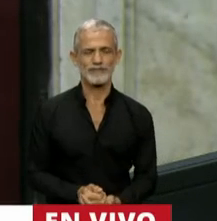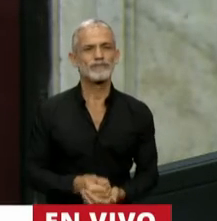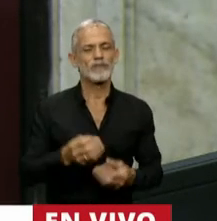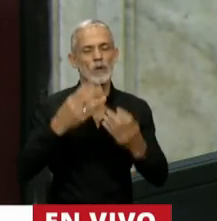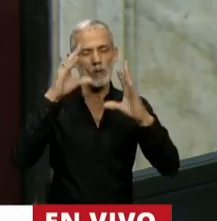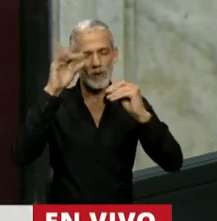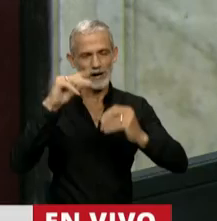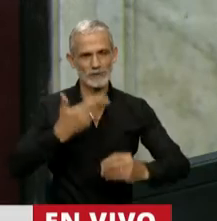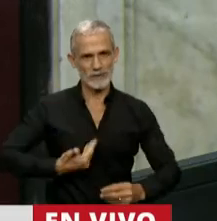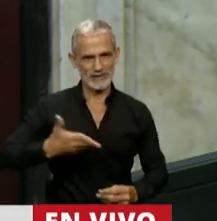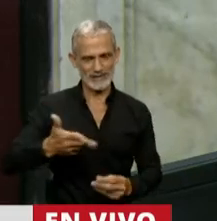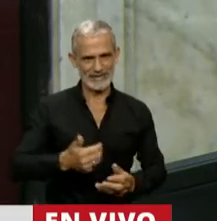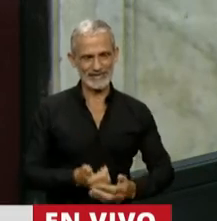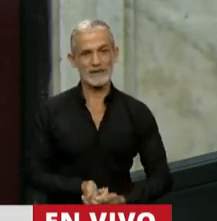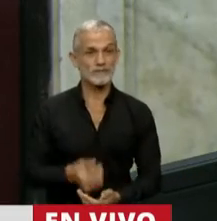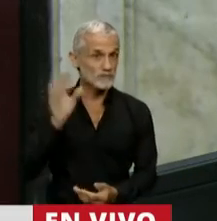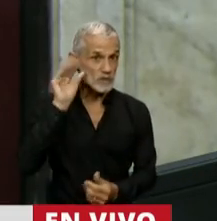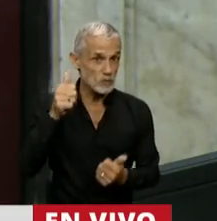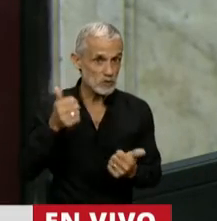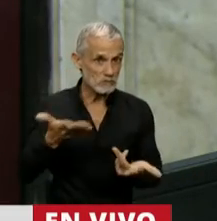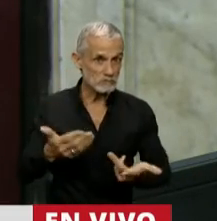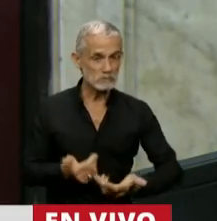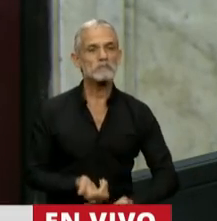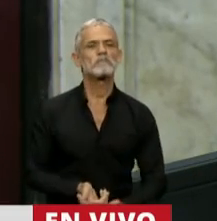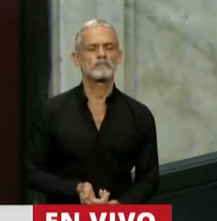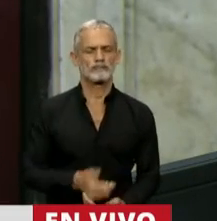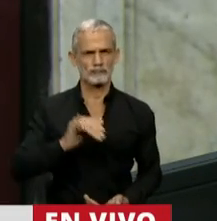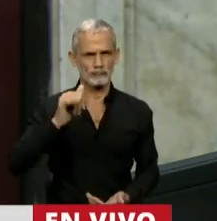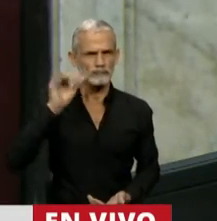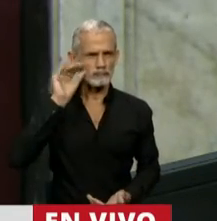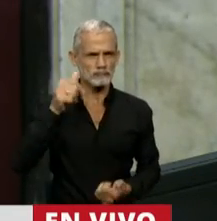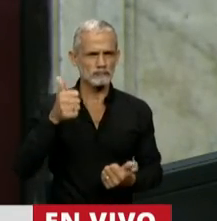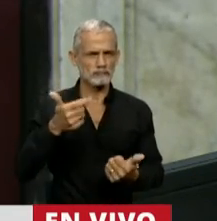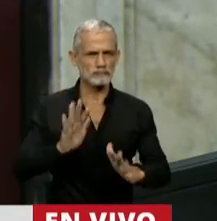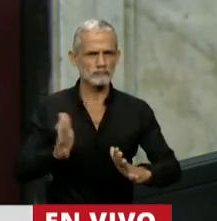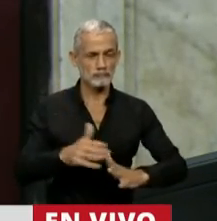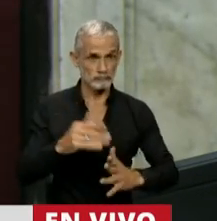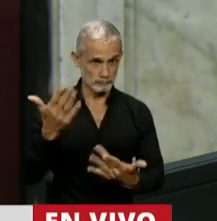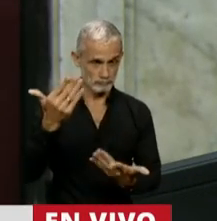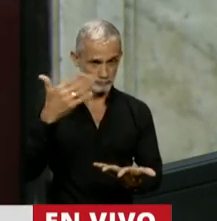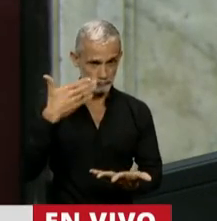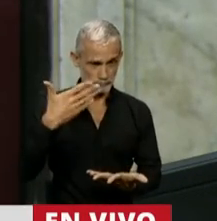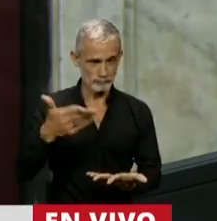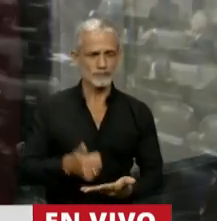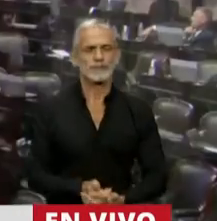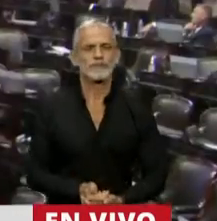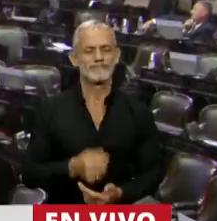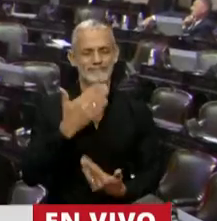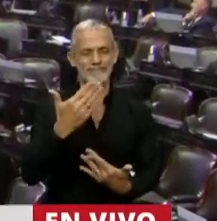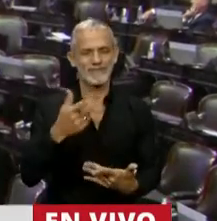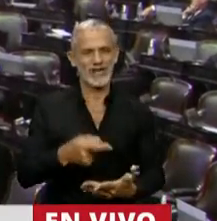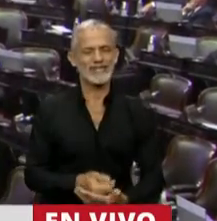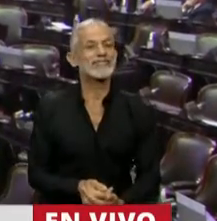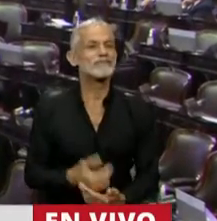Buenas noches, señor Presidente. ¿Me escuchan bien? Sí, la escuchamos bien, diputada. Tiene la palabra. Gracias.